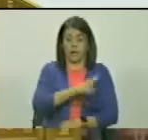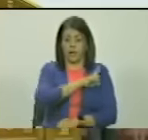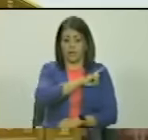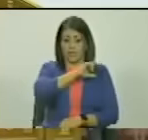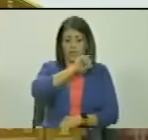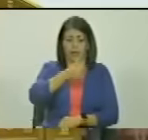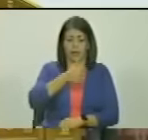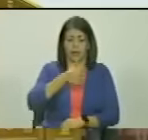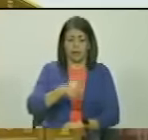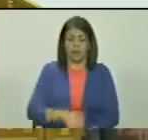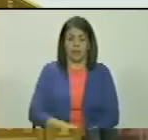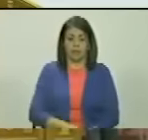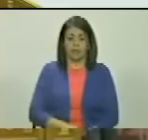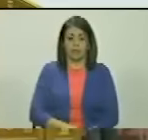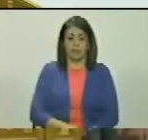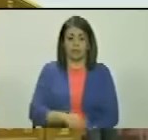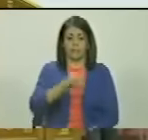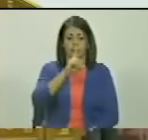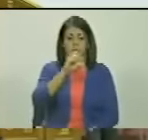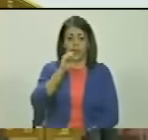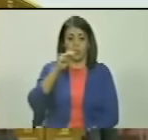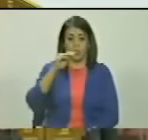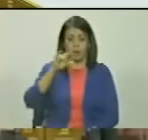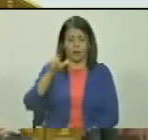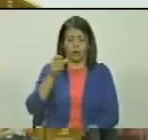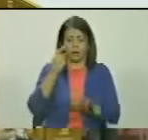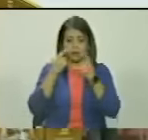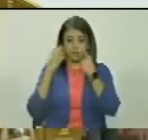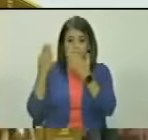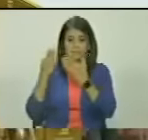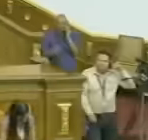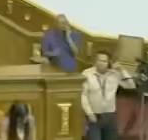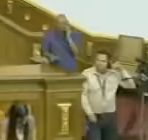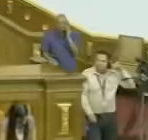general Domingo Sifonte. Adelante.